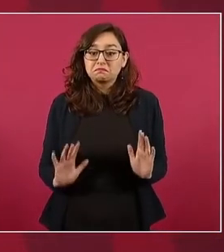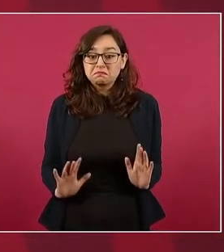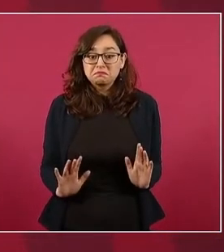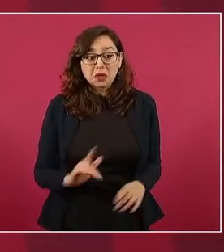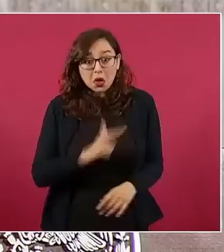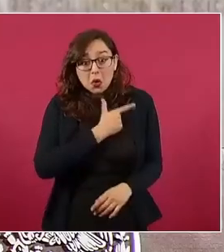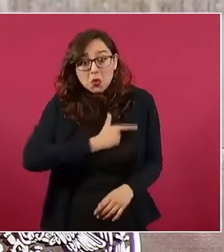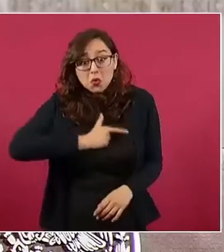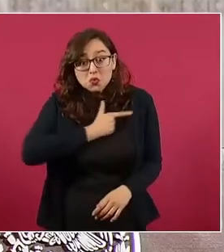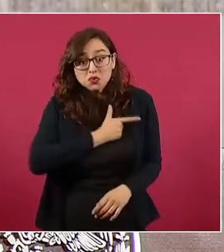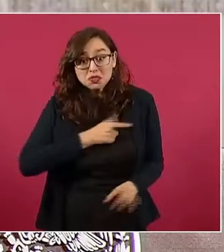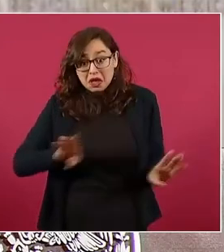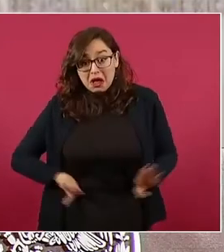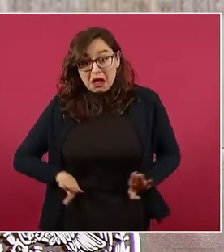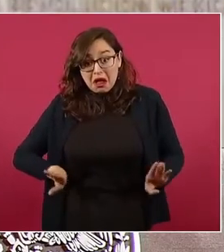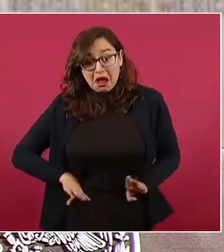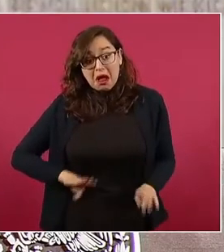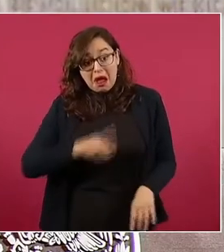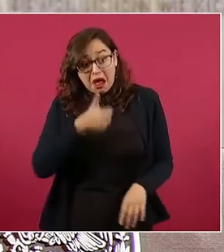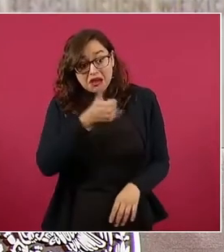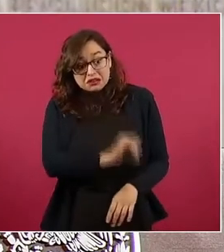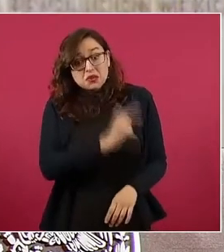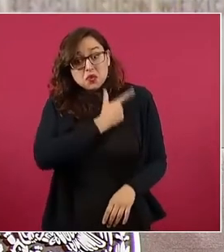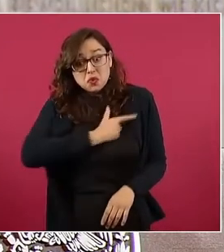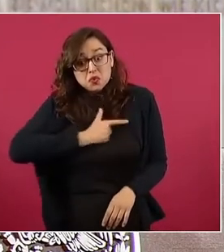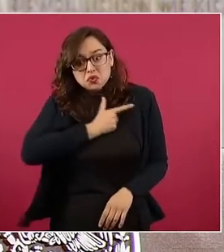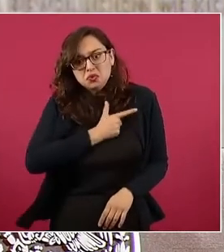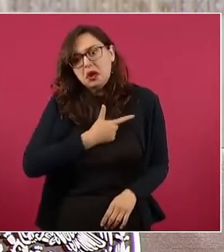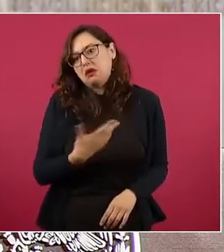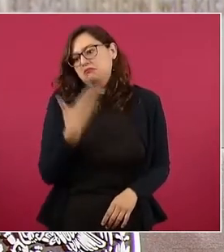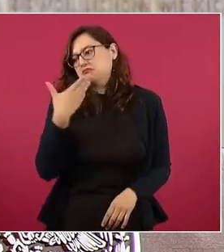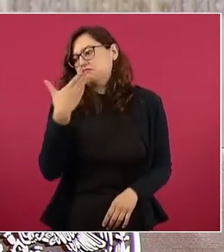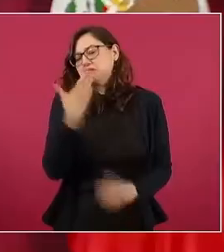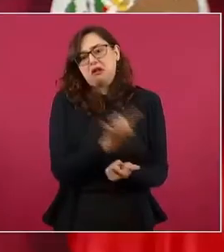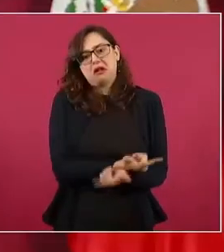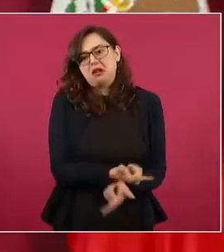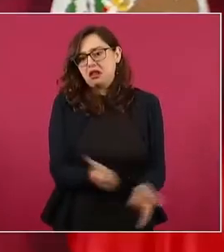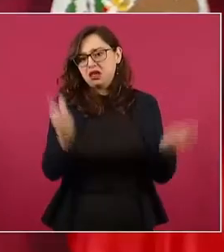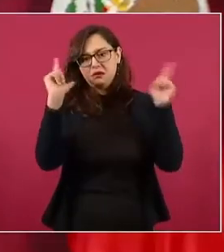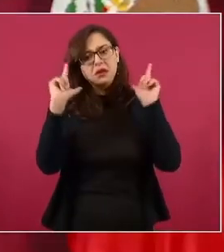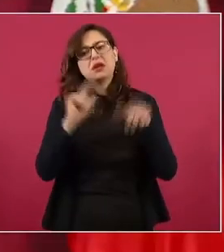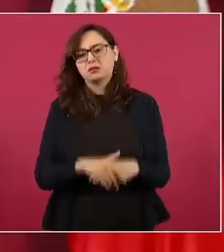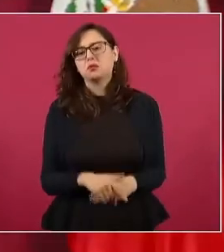y el que quiera defender